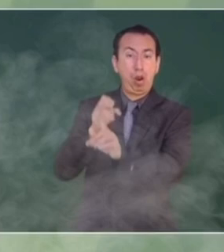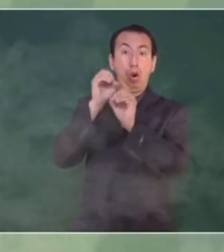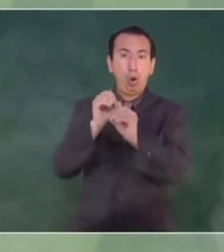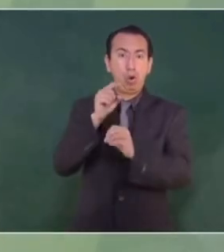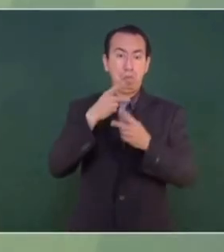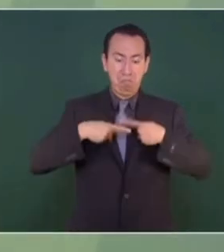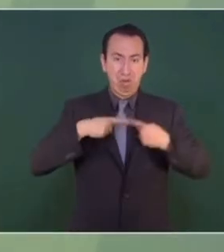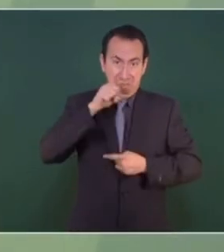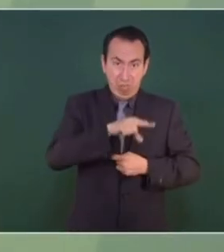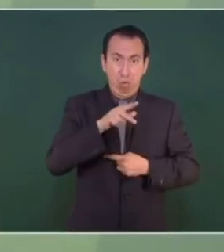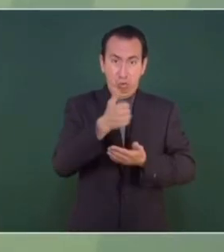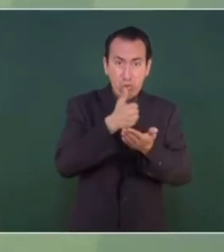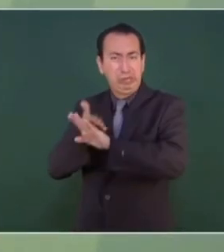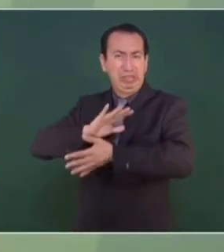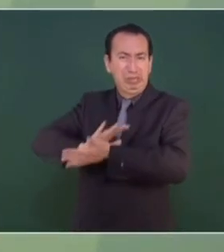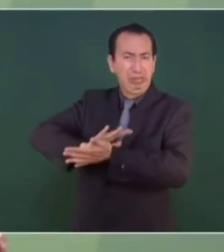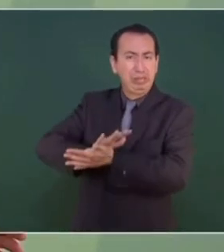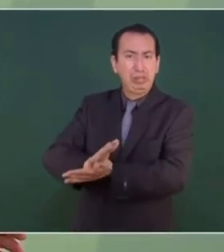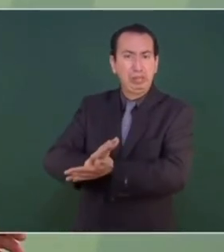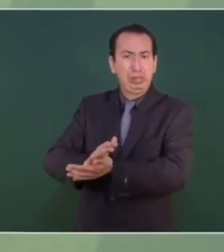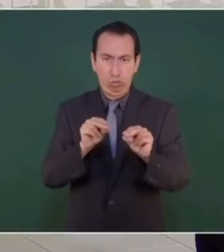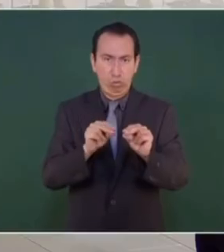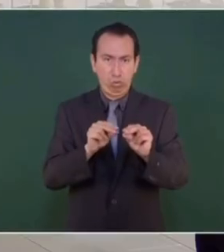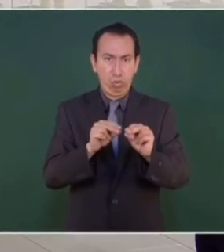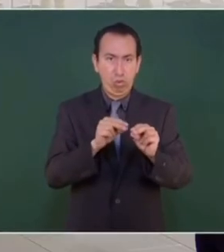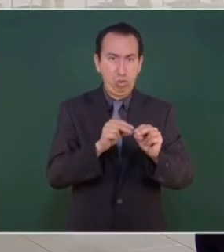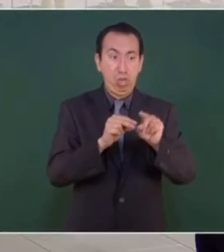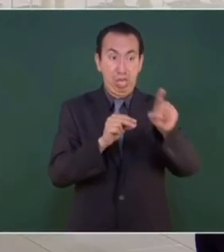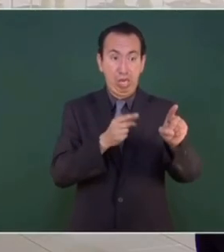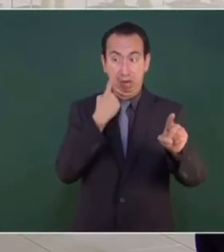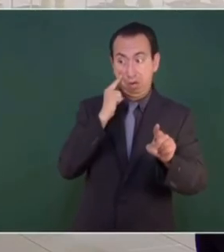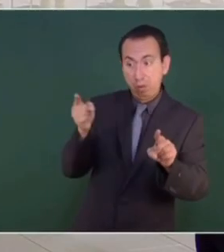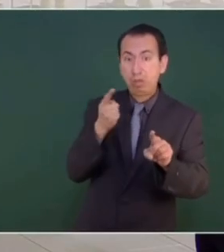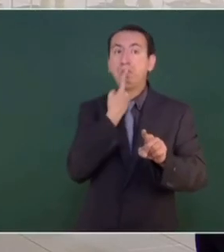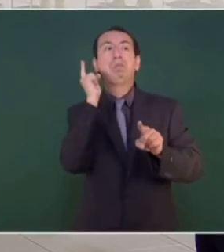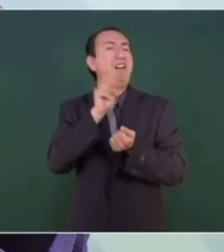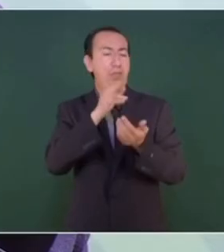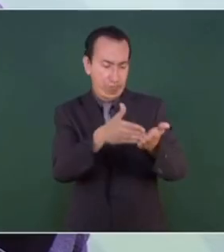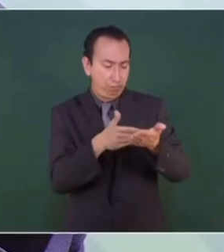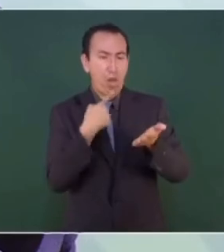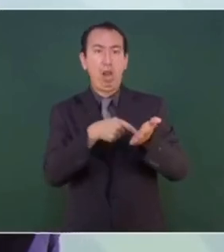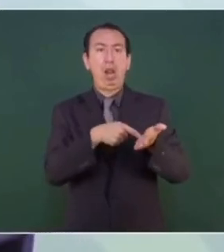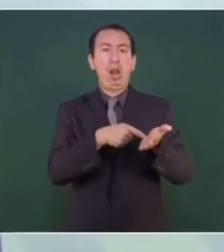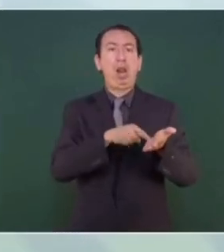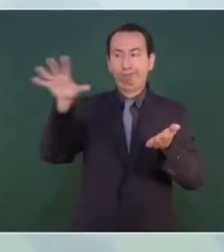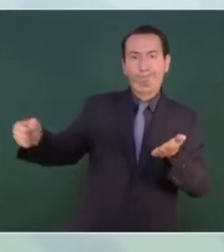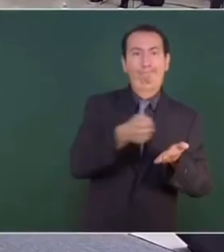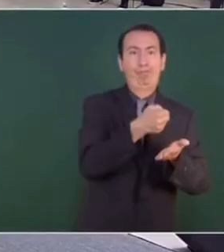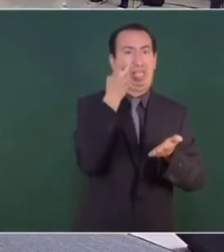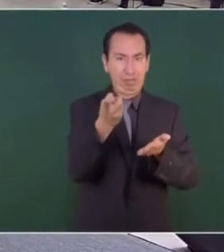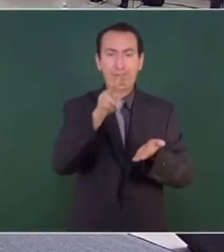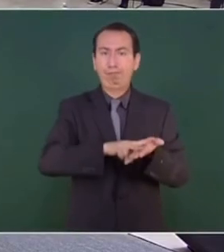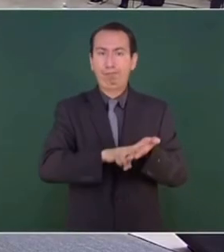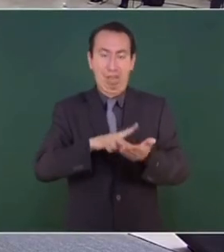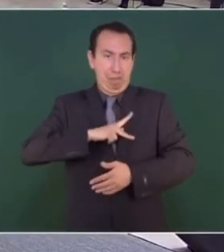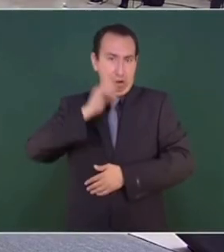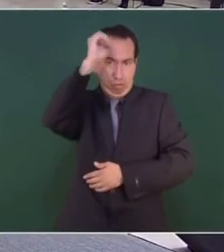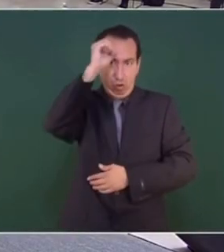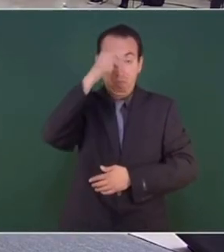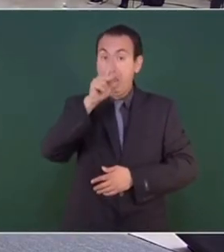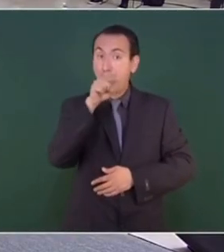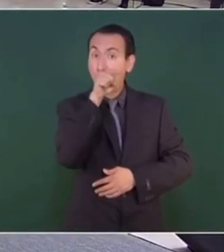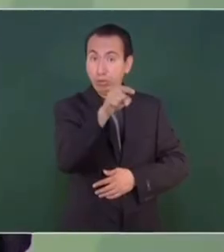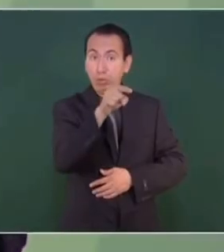políticos, que se presenten pruebas que sostengan las denuncias. Esa es mi opinión, porque también si hay